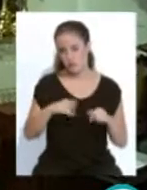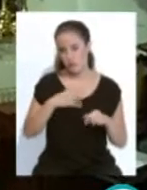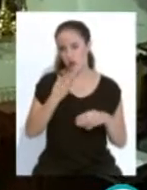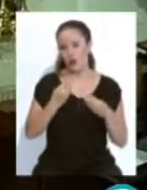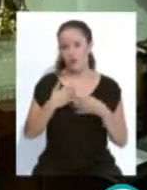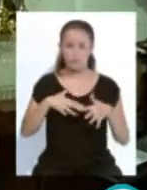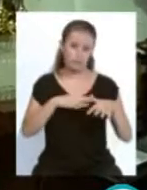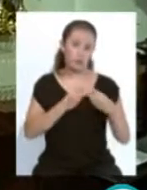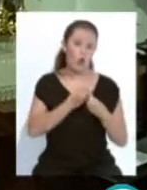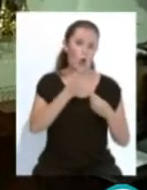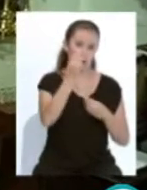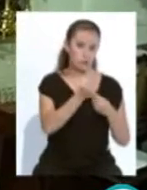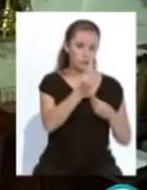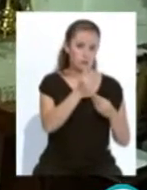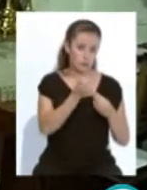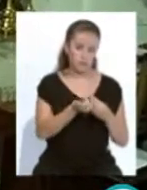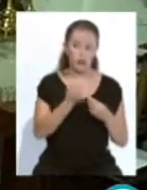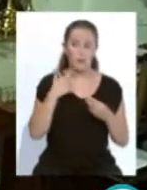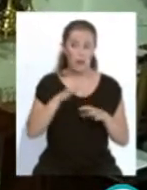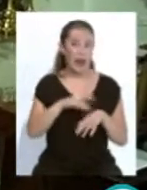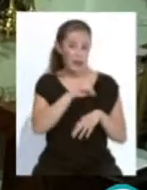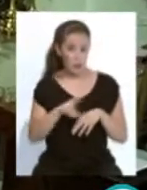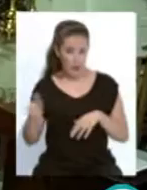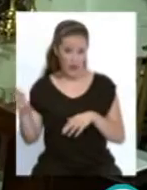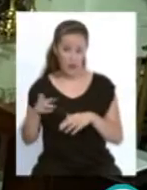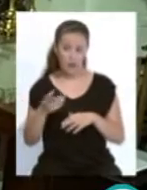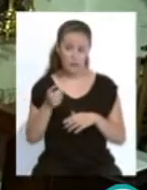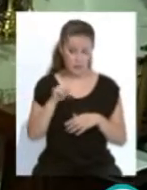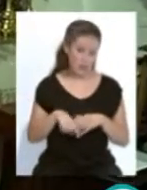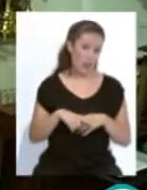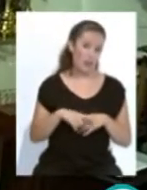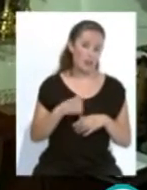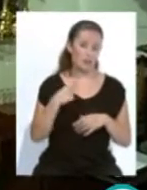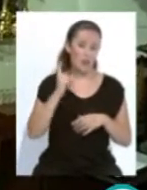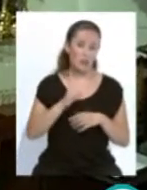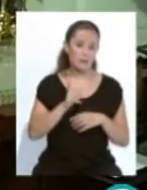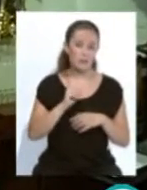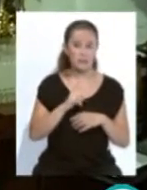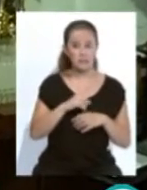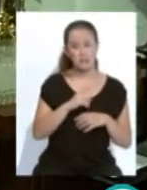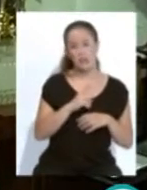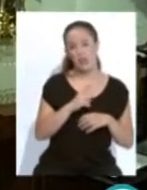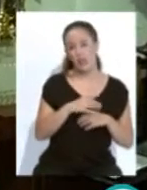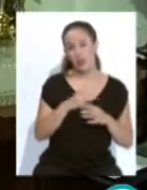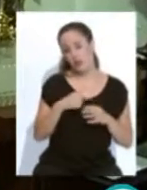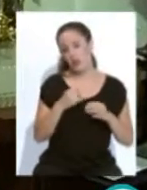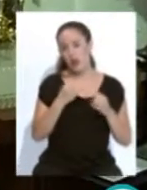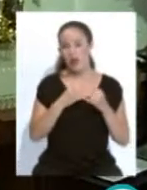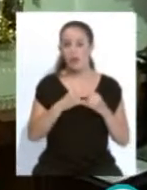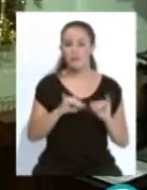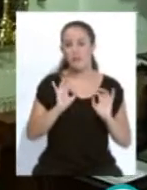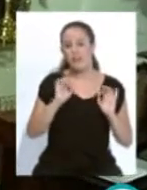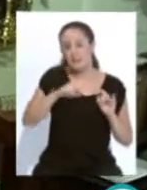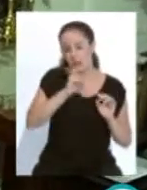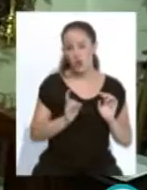Corazón de Jesús. También con la intención de volver a recuperarla, o sea, no queremos que sea solamente un acontecimiento para este año.